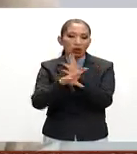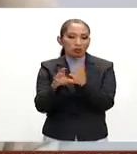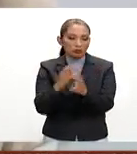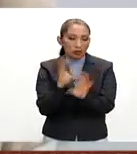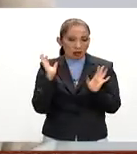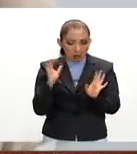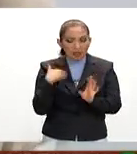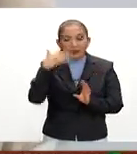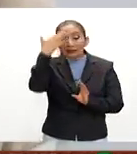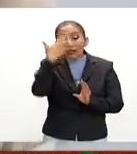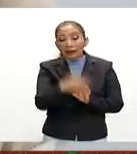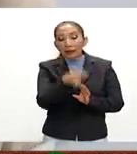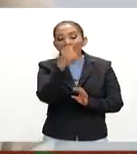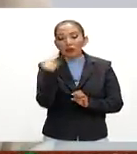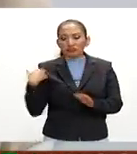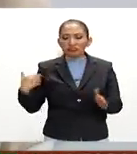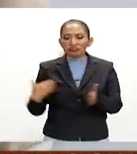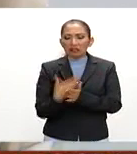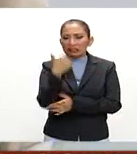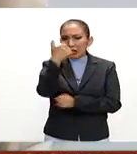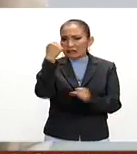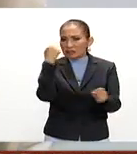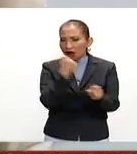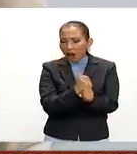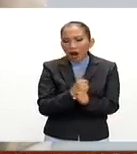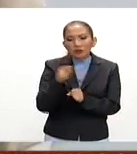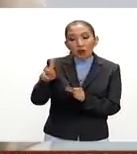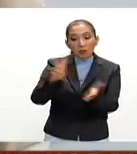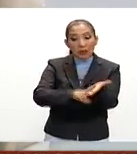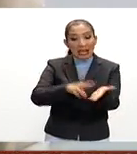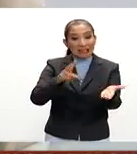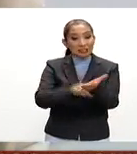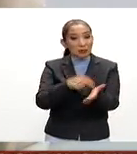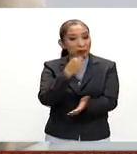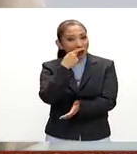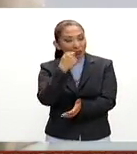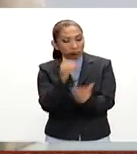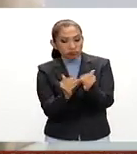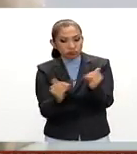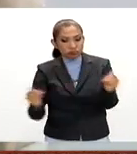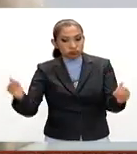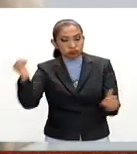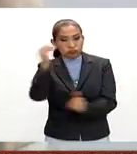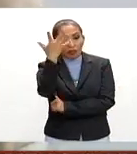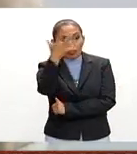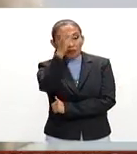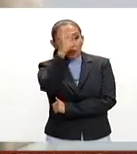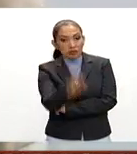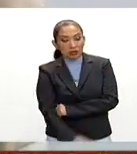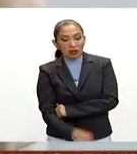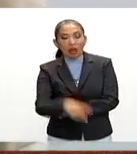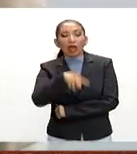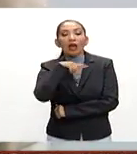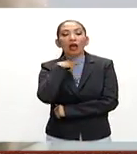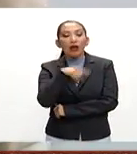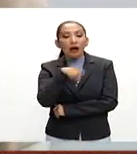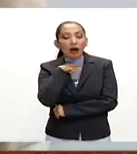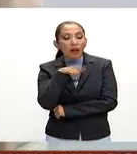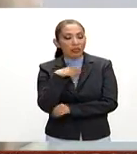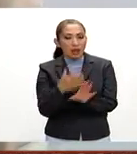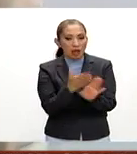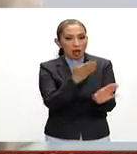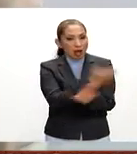que sí sabemos es que en los últimos seis años los precios de los medicamentos han aumentado 10% más del